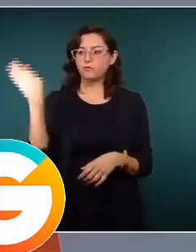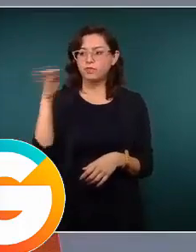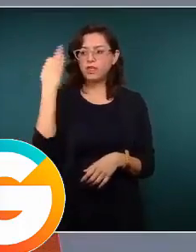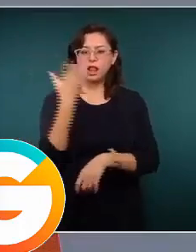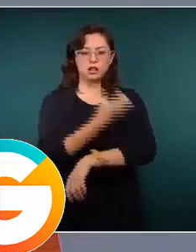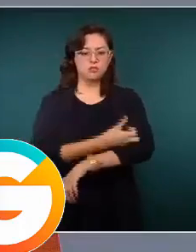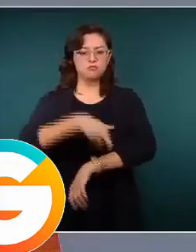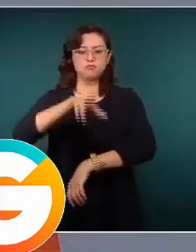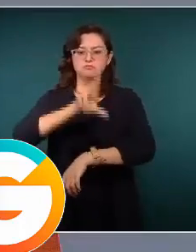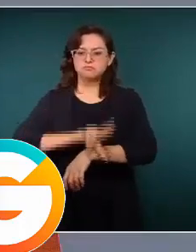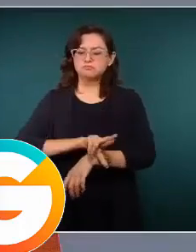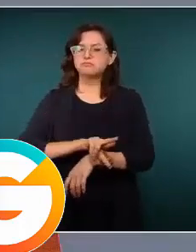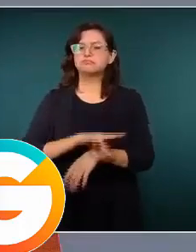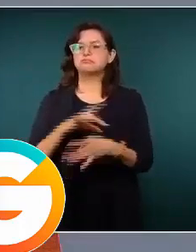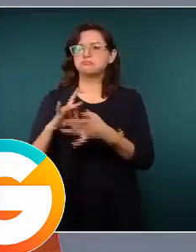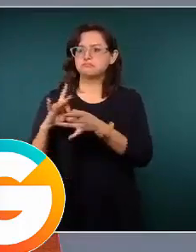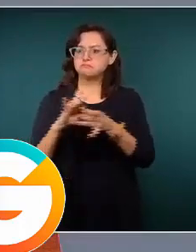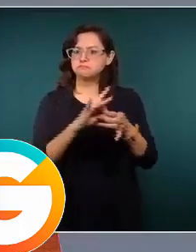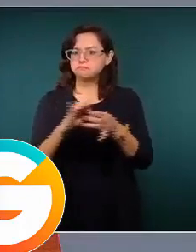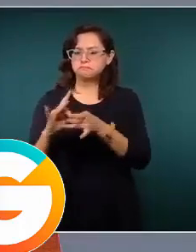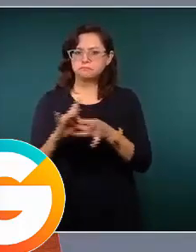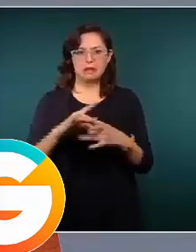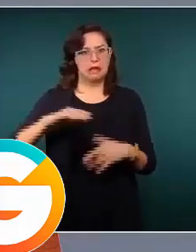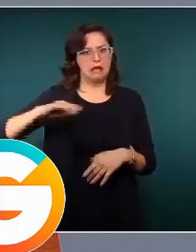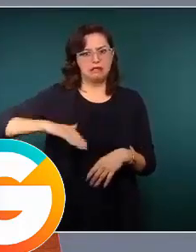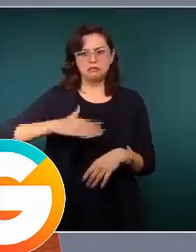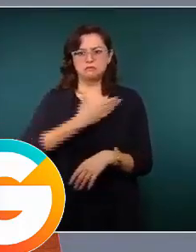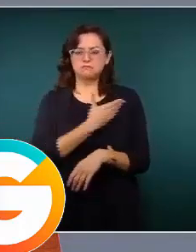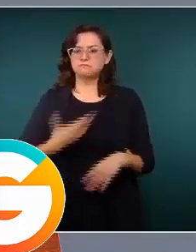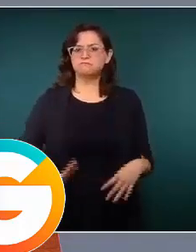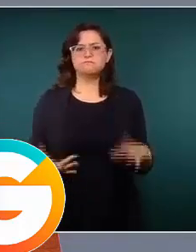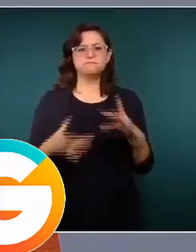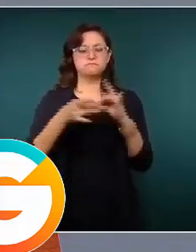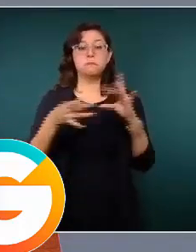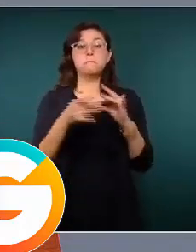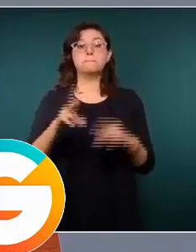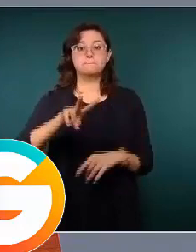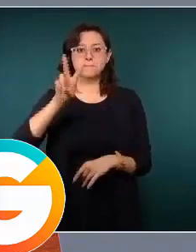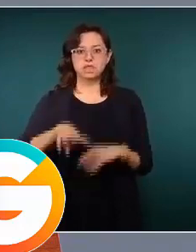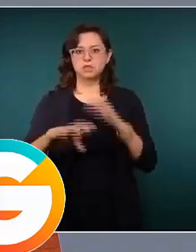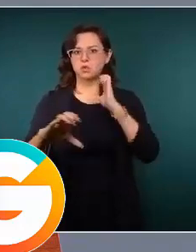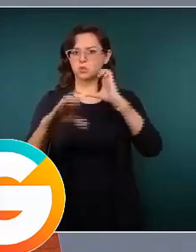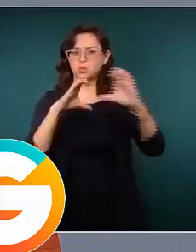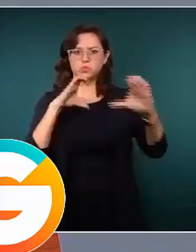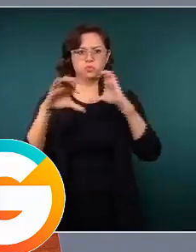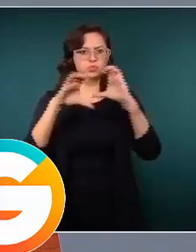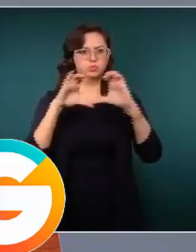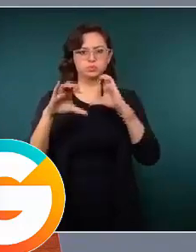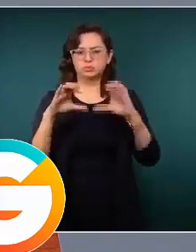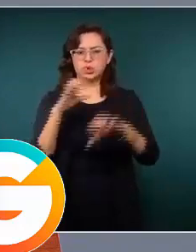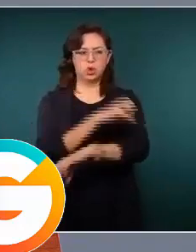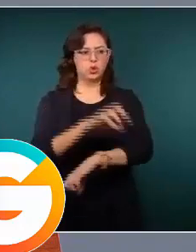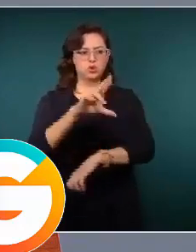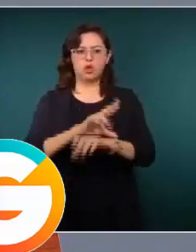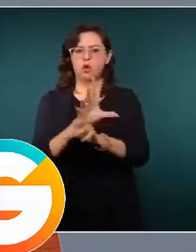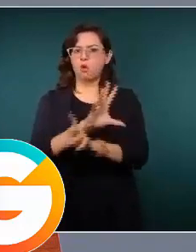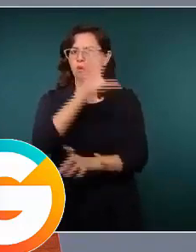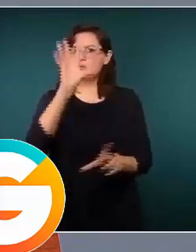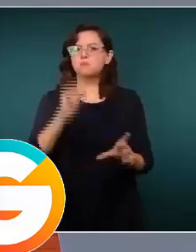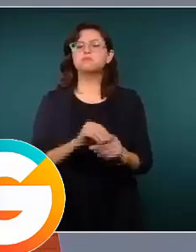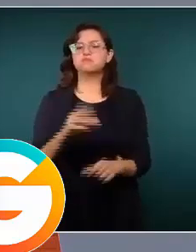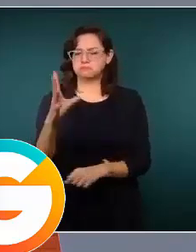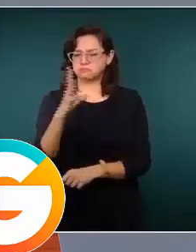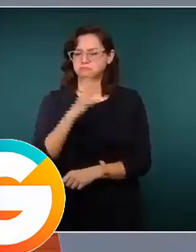Como lo expresa el señor presidente, hay una extraordinaria comunicación y coordinación con el gobierno federal en todos los ámbitos que trabajan